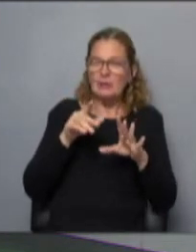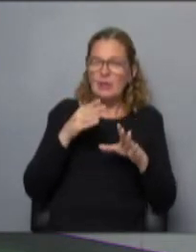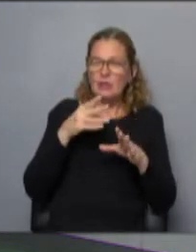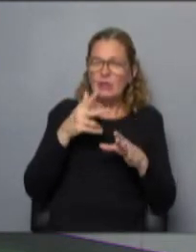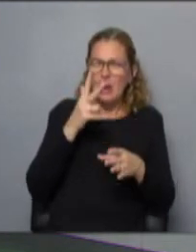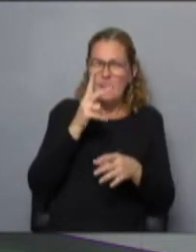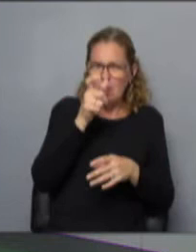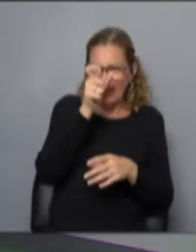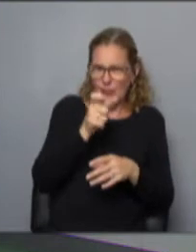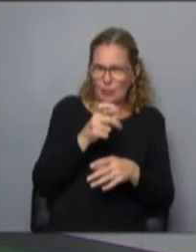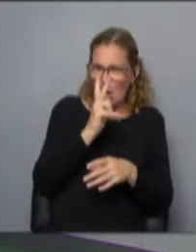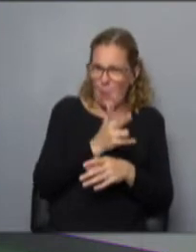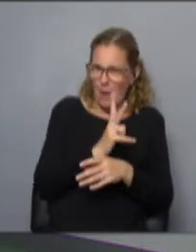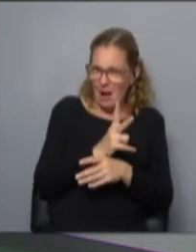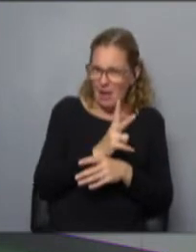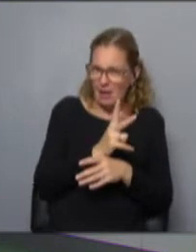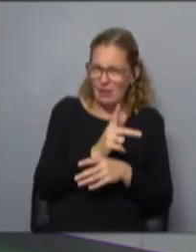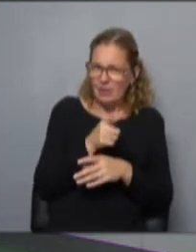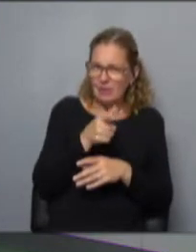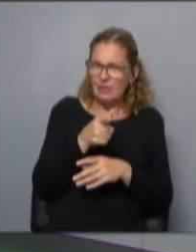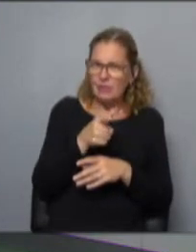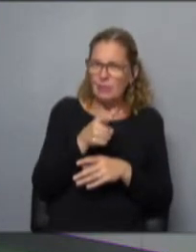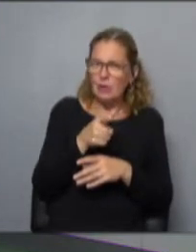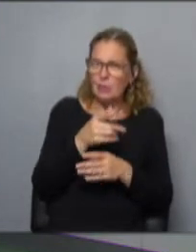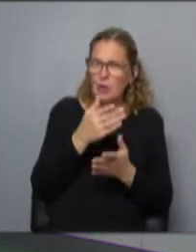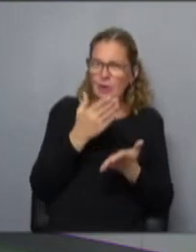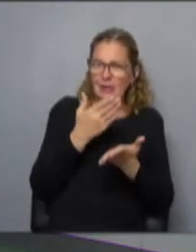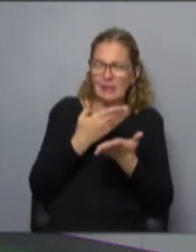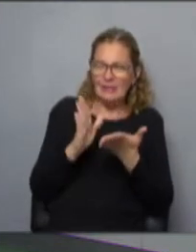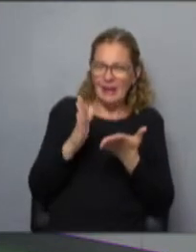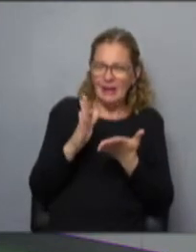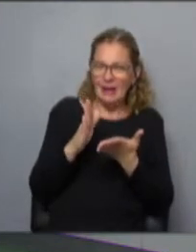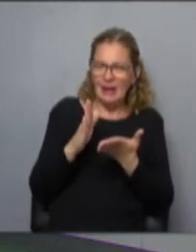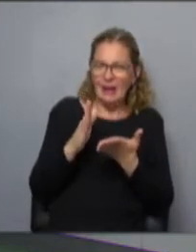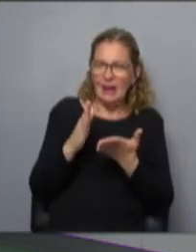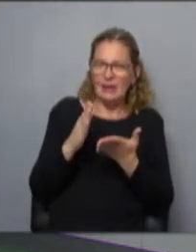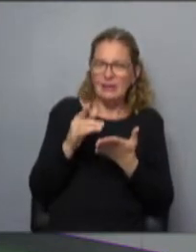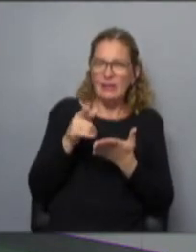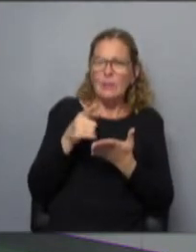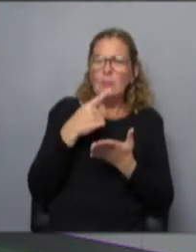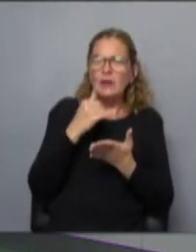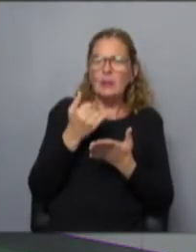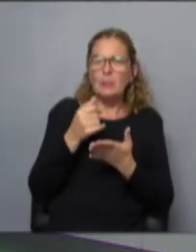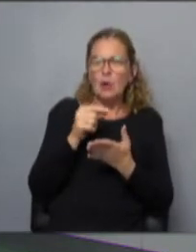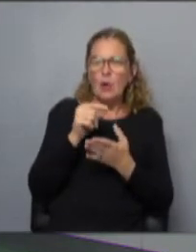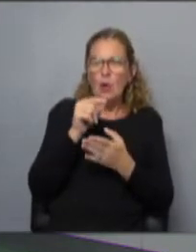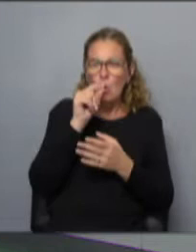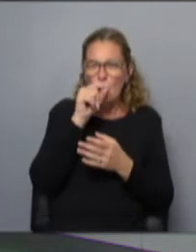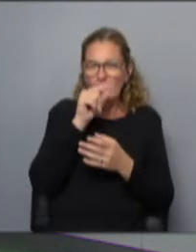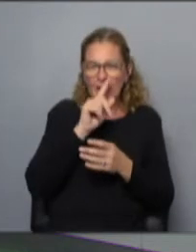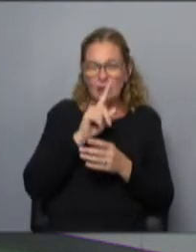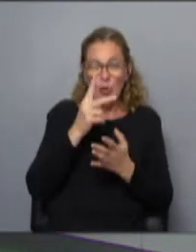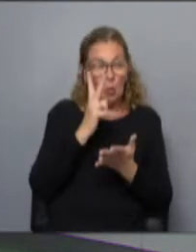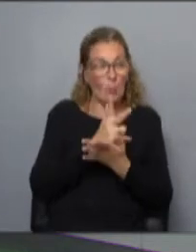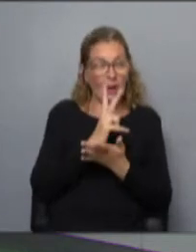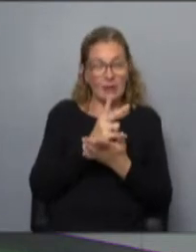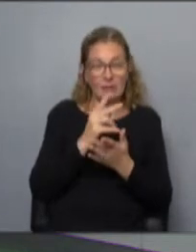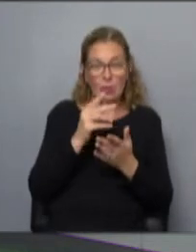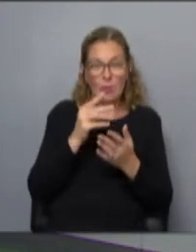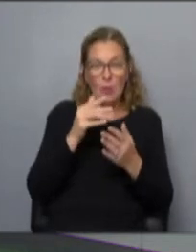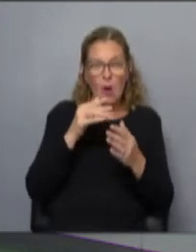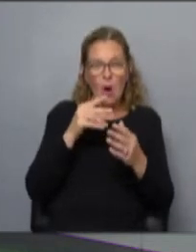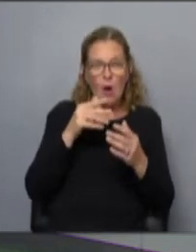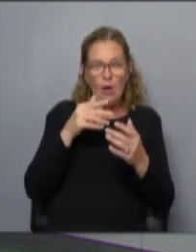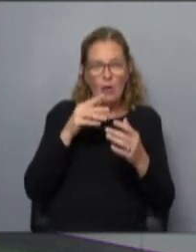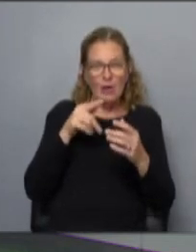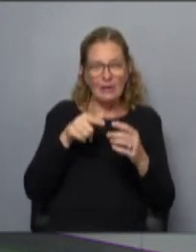decir? Su intención es eliminar los bots automatizados, digamos, las cuentas que no son humanas, que están automatizadas. En